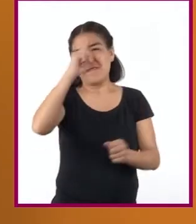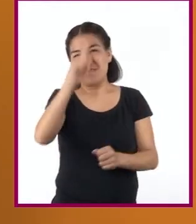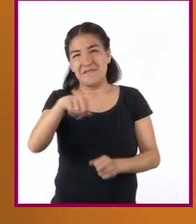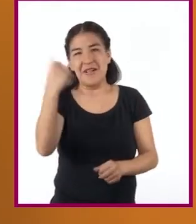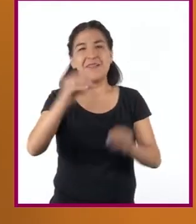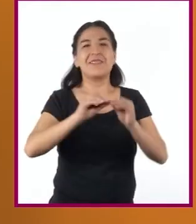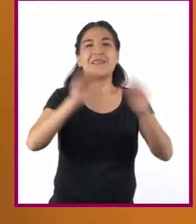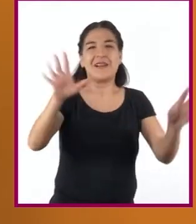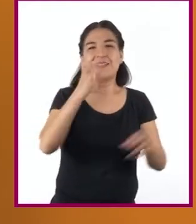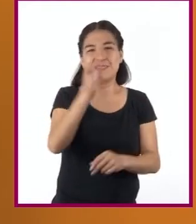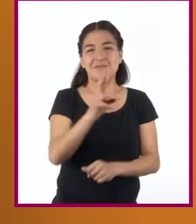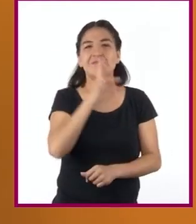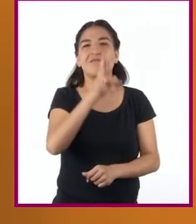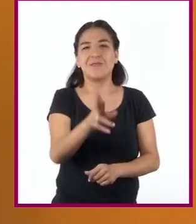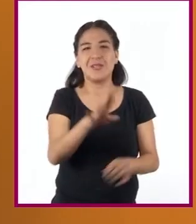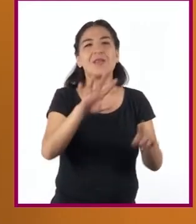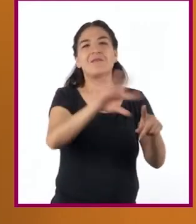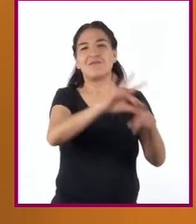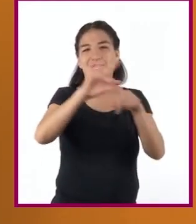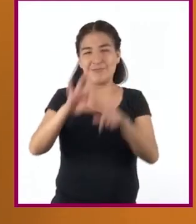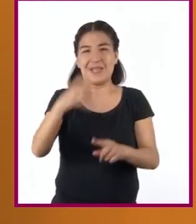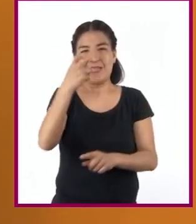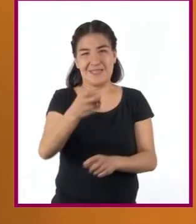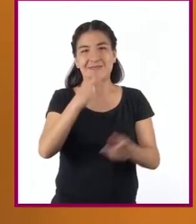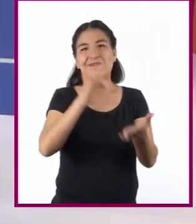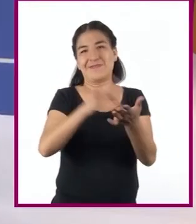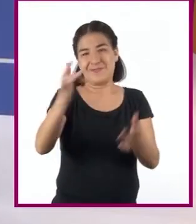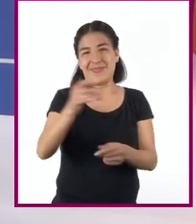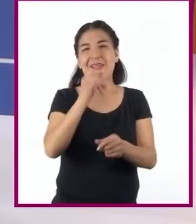y clara de los resultados obtenidos en la investigación.